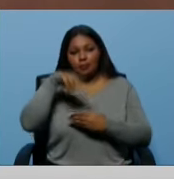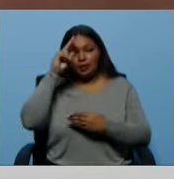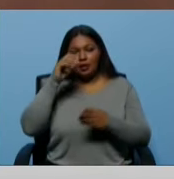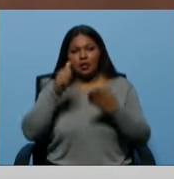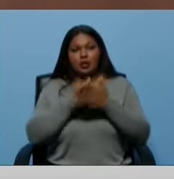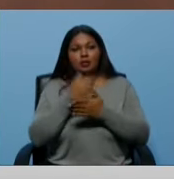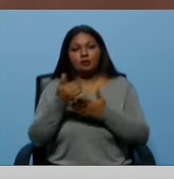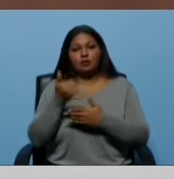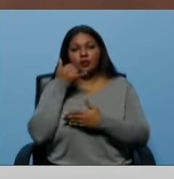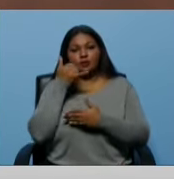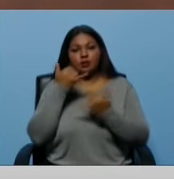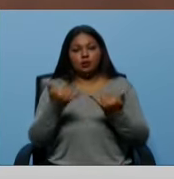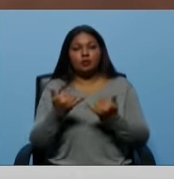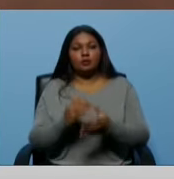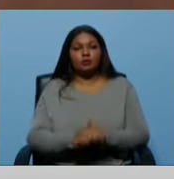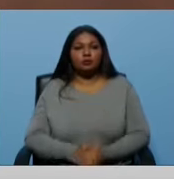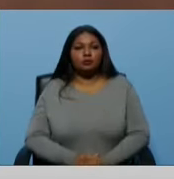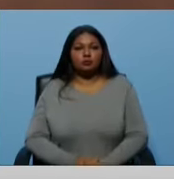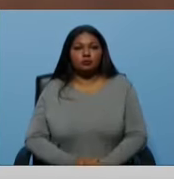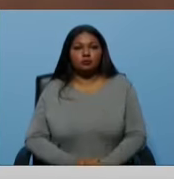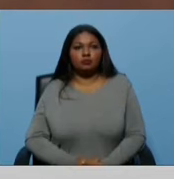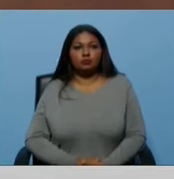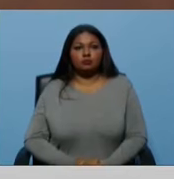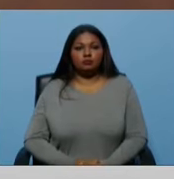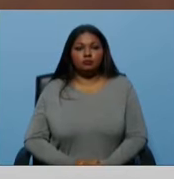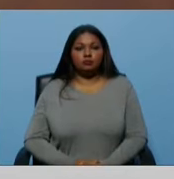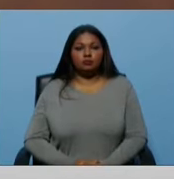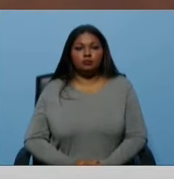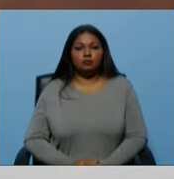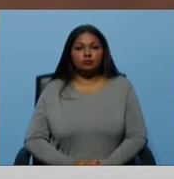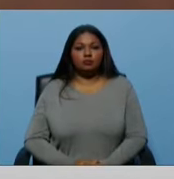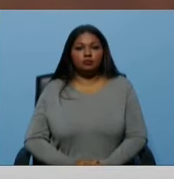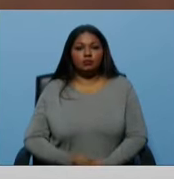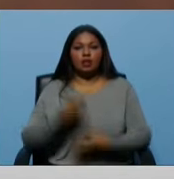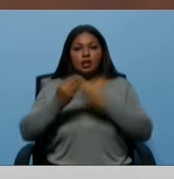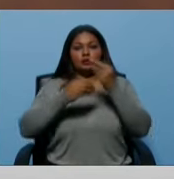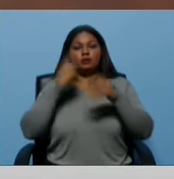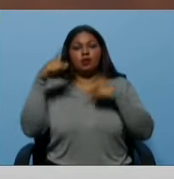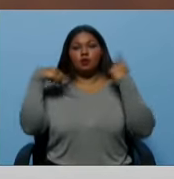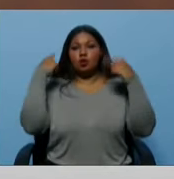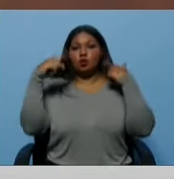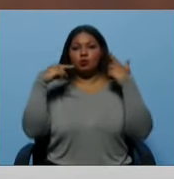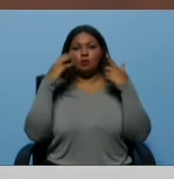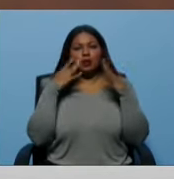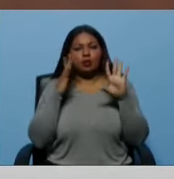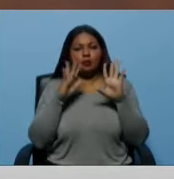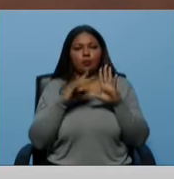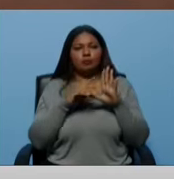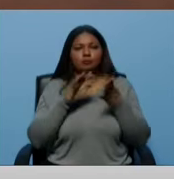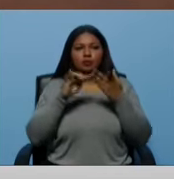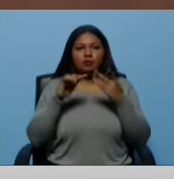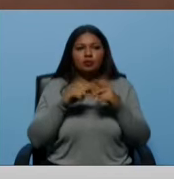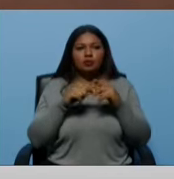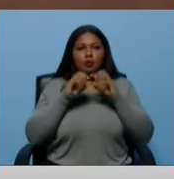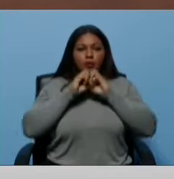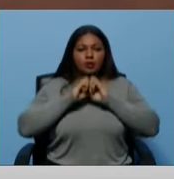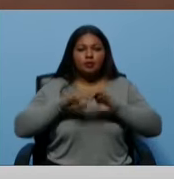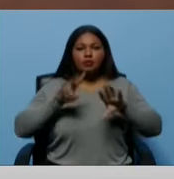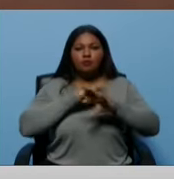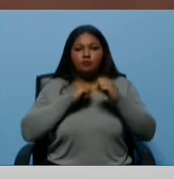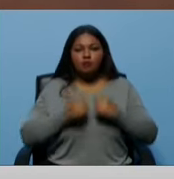hijo un celular y bueno, hace una locura. El tema de los medios de comunicación digitales, pareciera haber una proliferación.